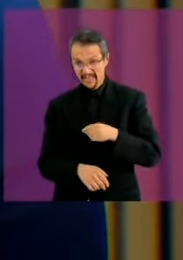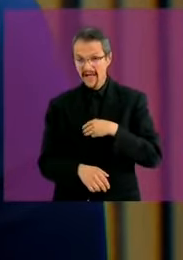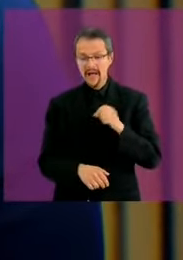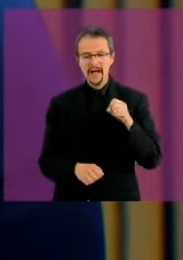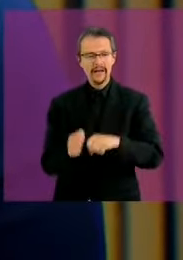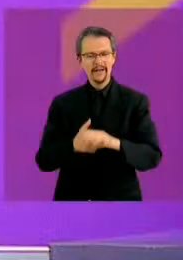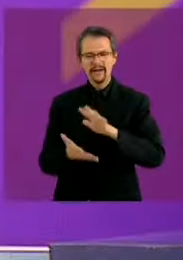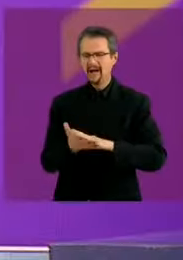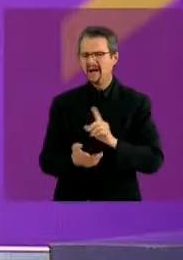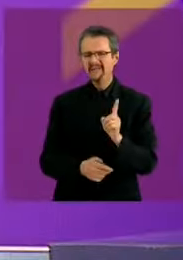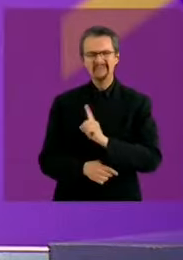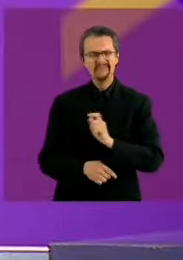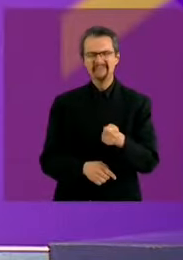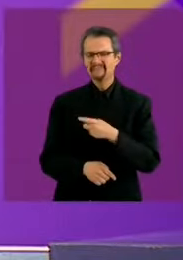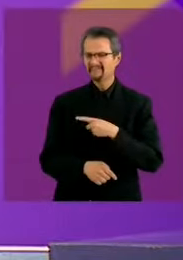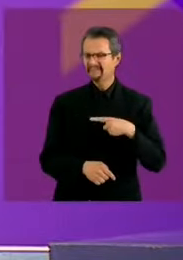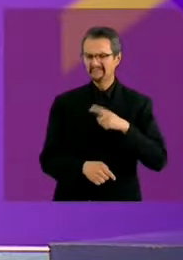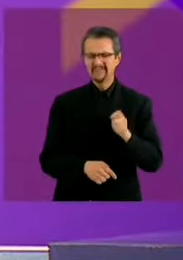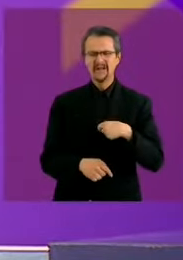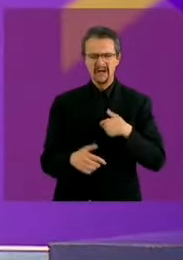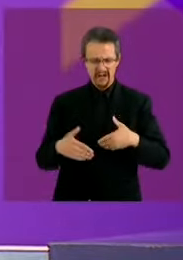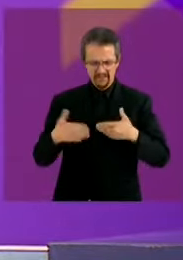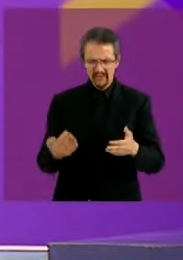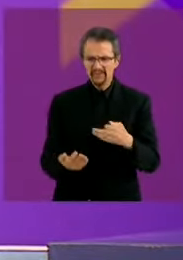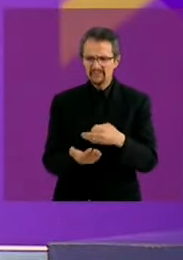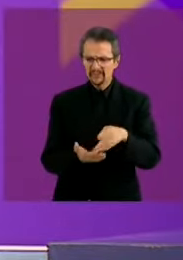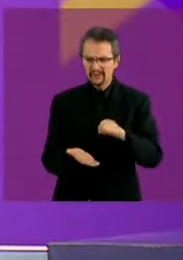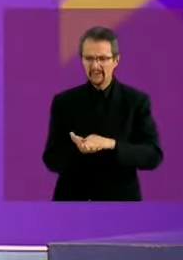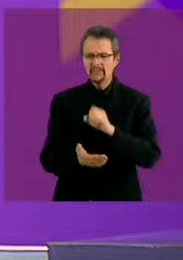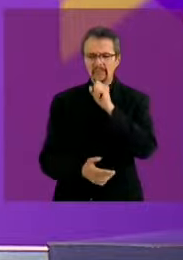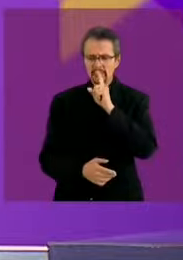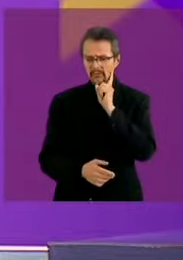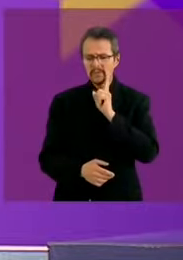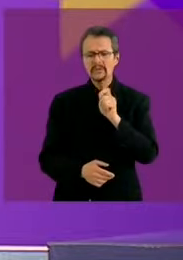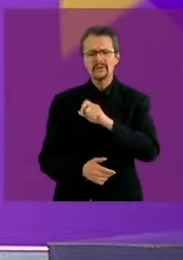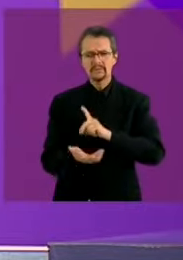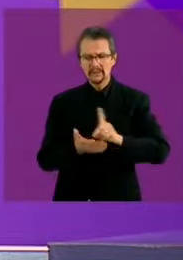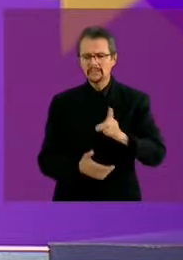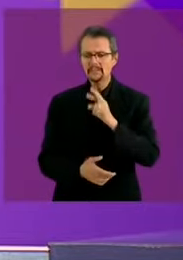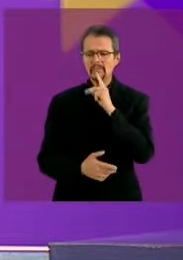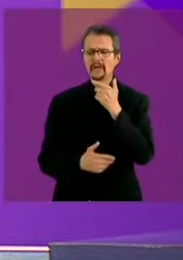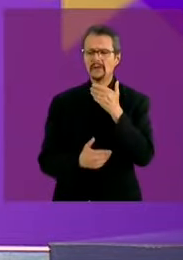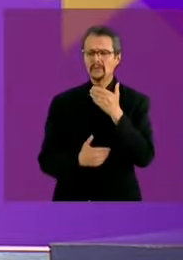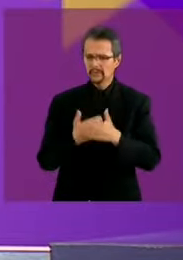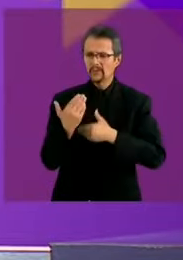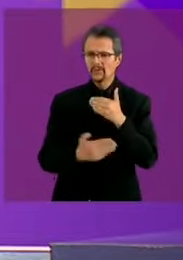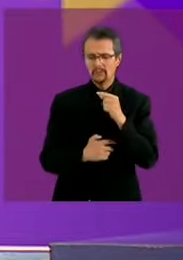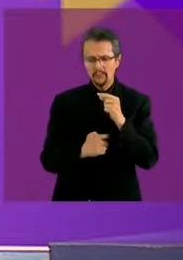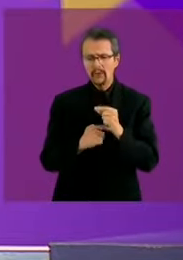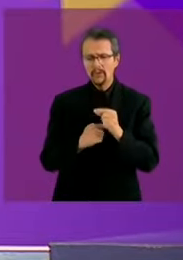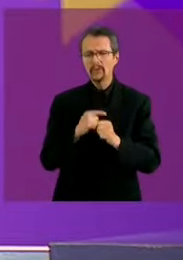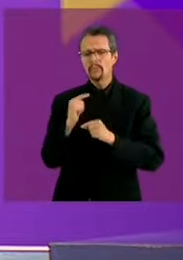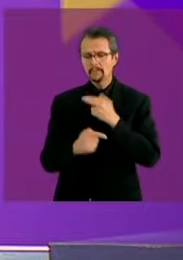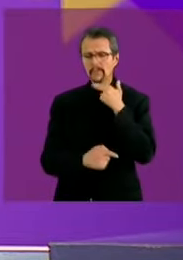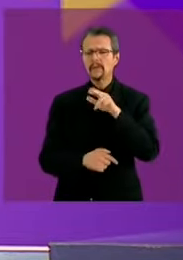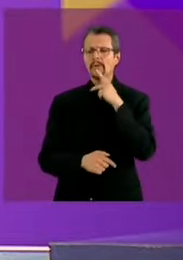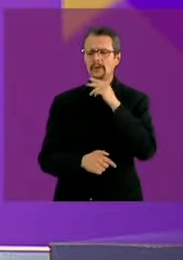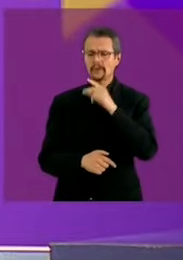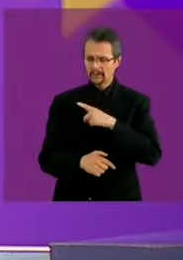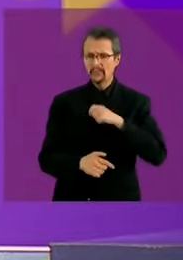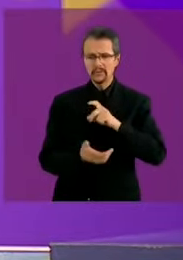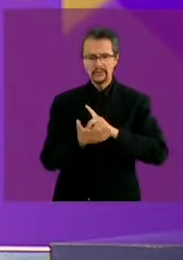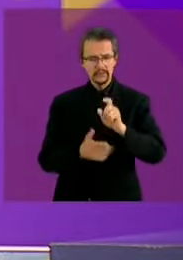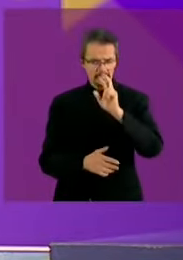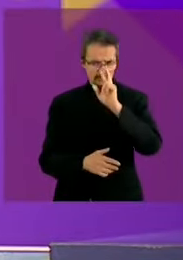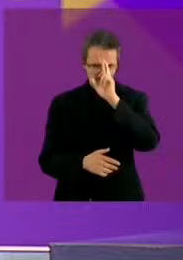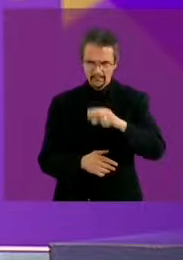y también creo que debemos de ir progresando que los derechos no solamente se dan son progresivos y que se deben de respetar quiero aprovechar